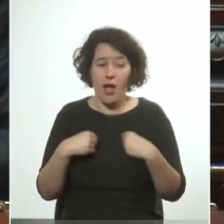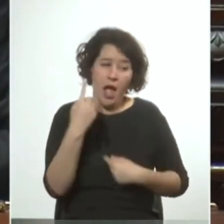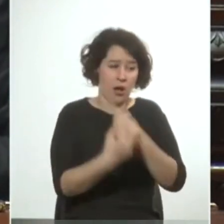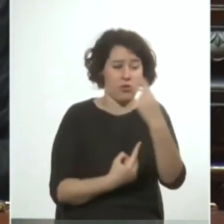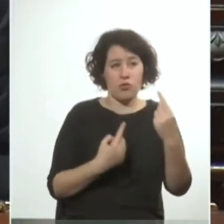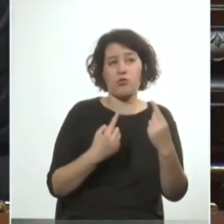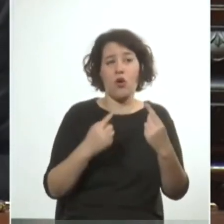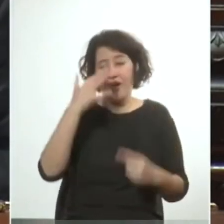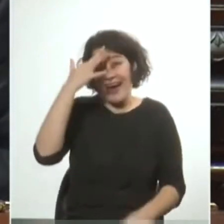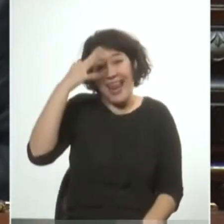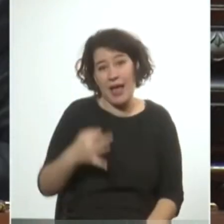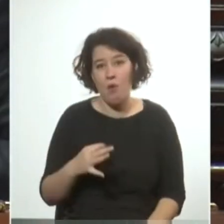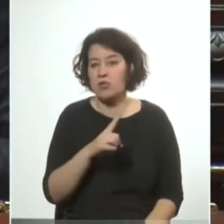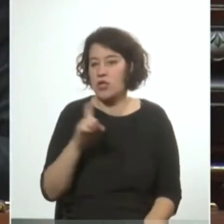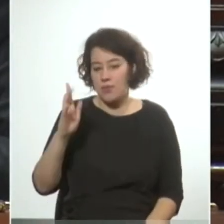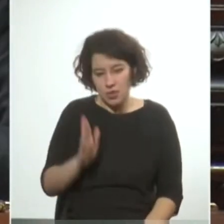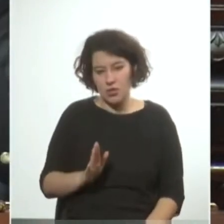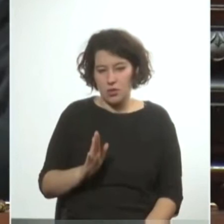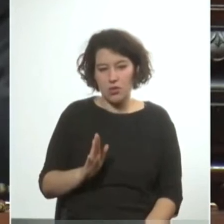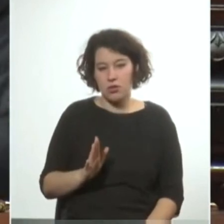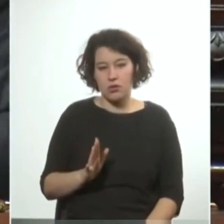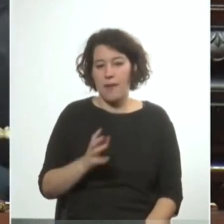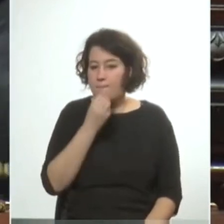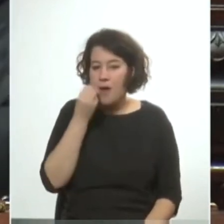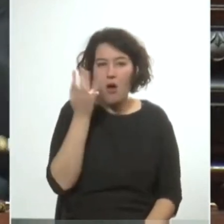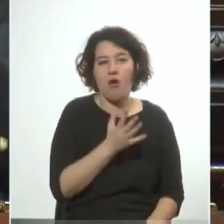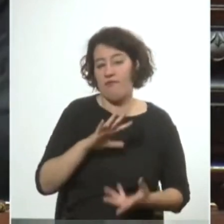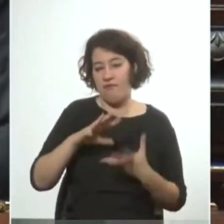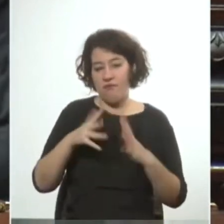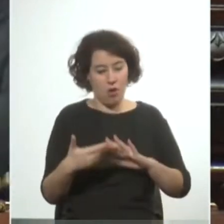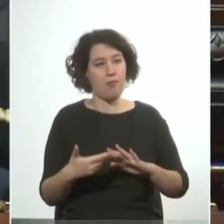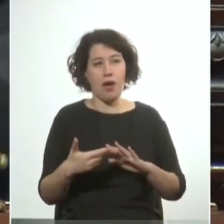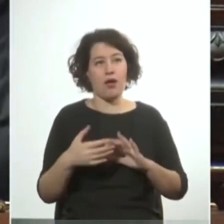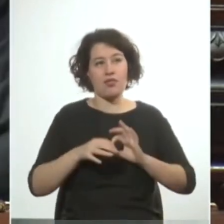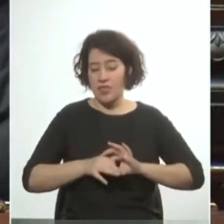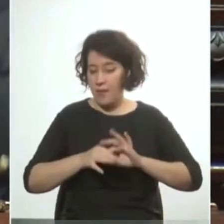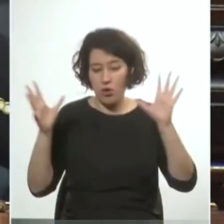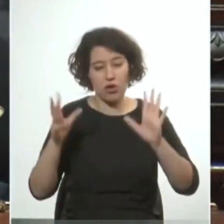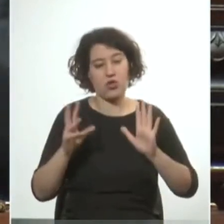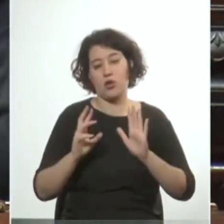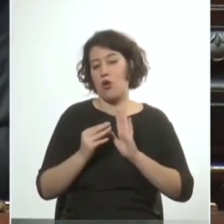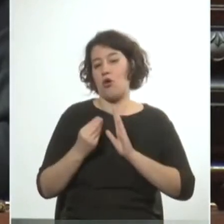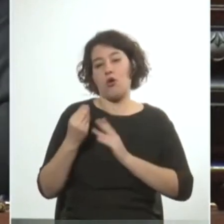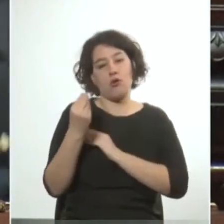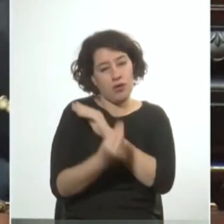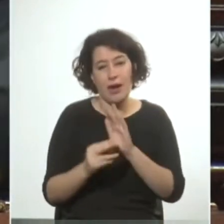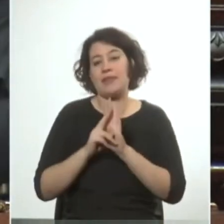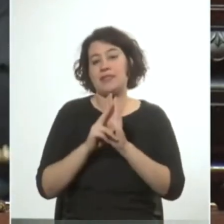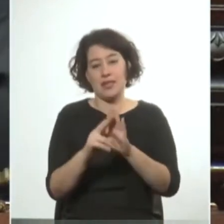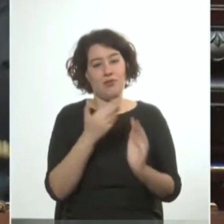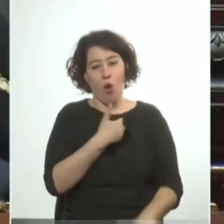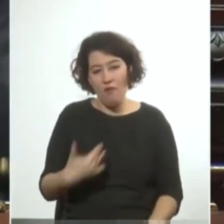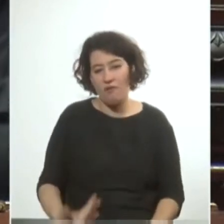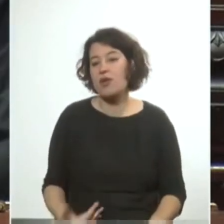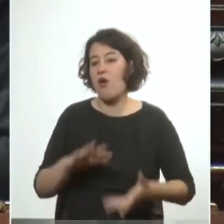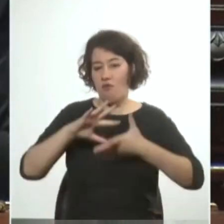algunos estamos convencidos de que no hay mejor modelo que el sistema democrático representativo de gobierno a través de un